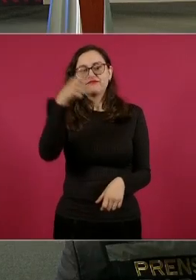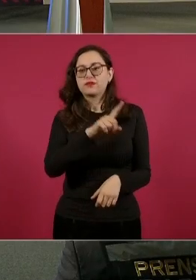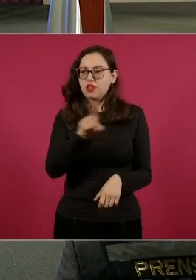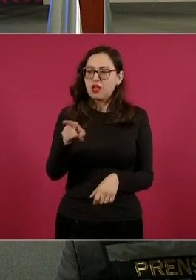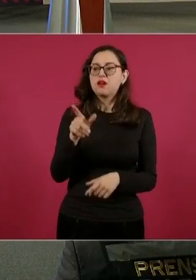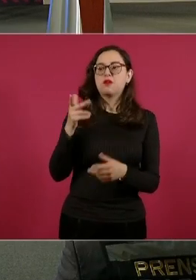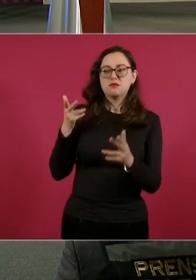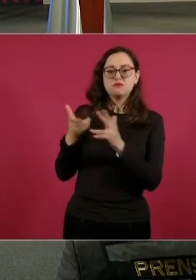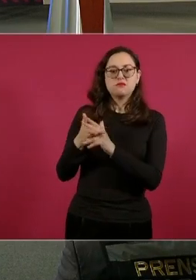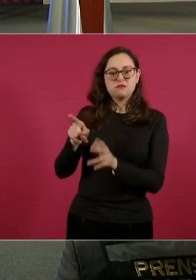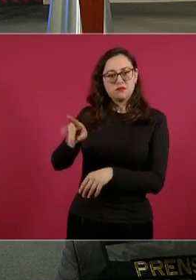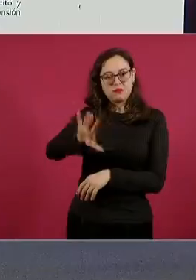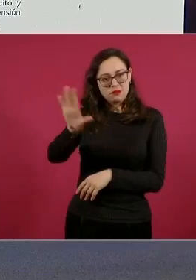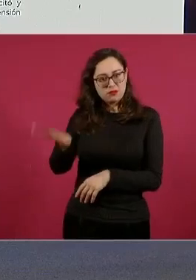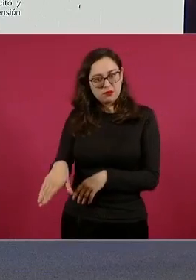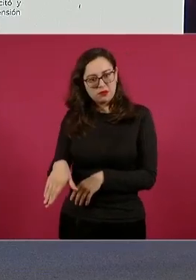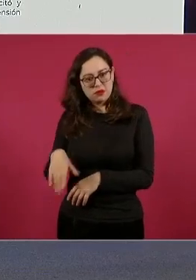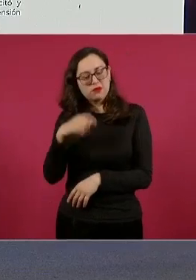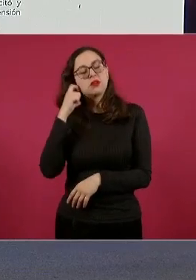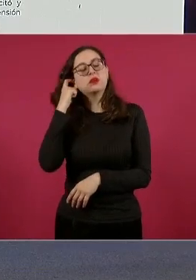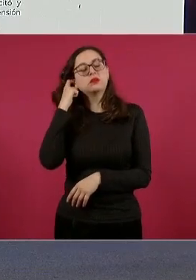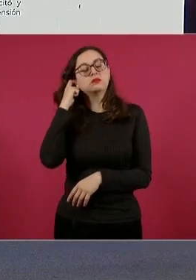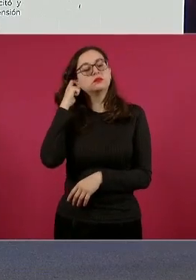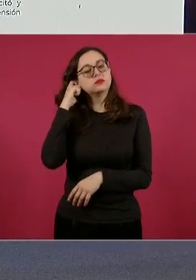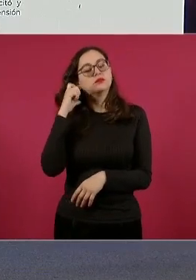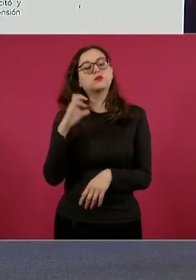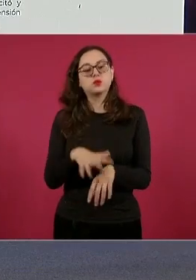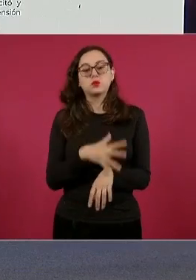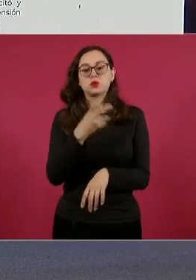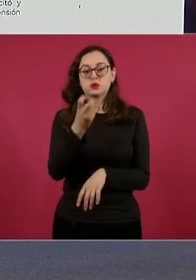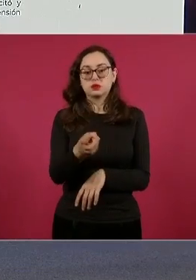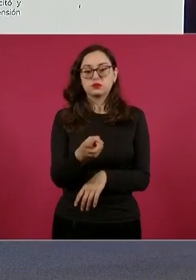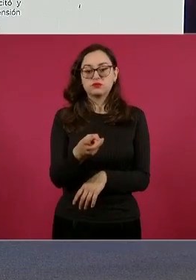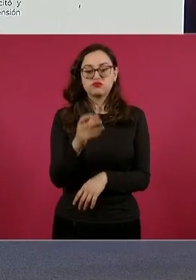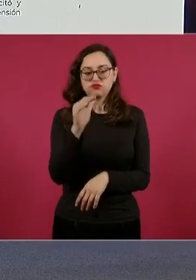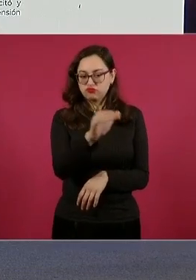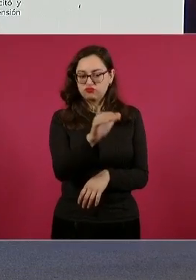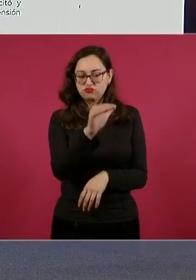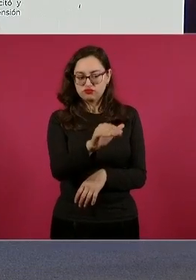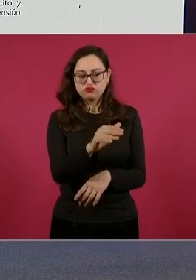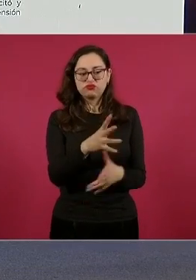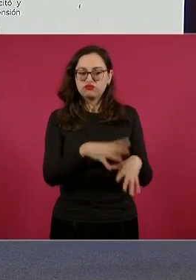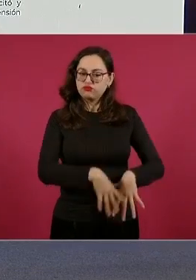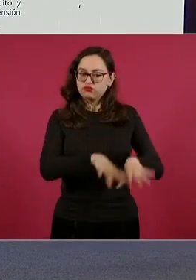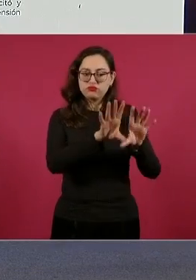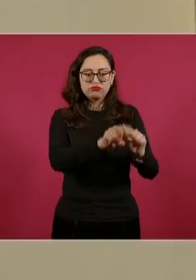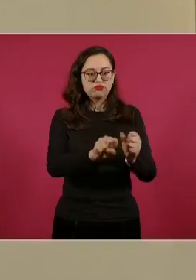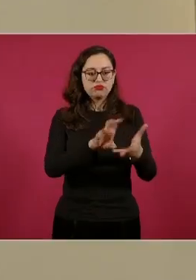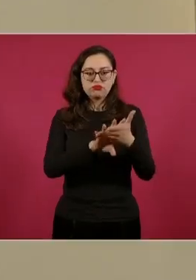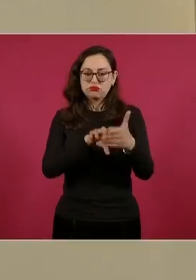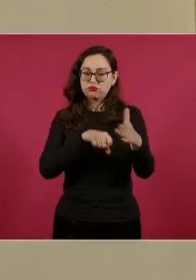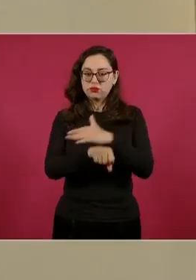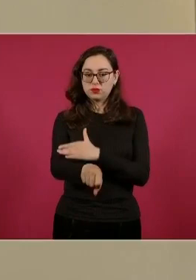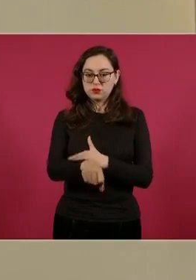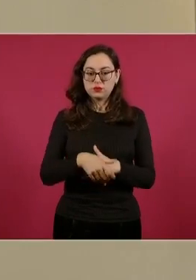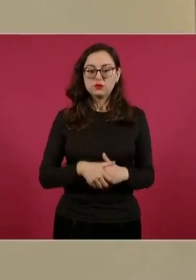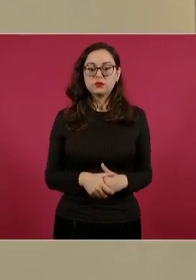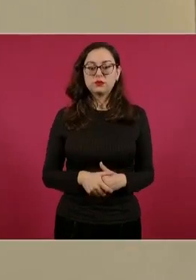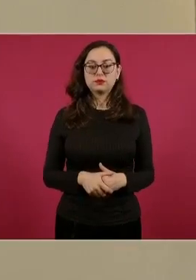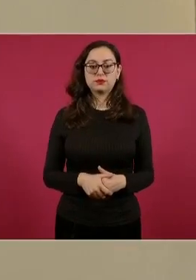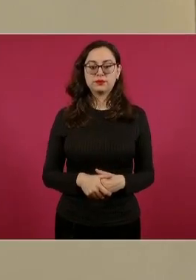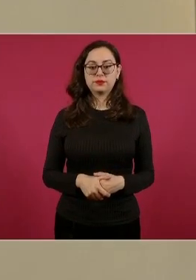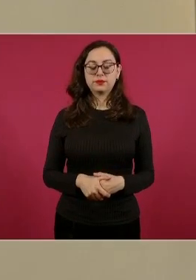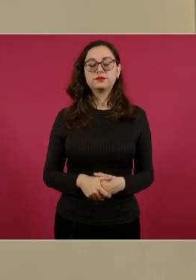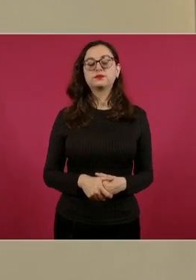y por ello le solicitó y cumplimentó la orden de aprehensión en reclusión. Adelante.